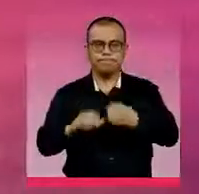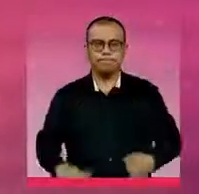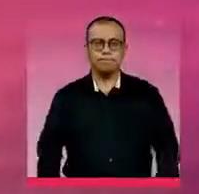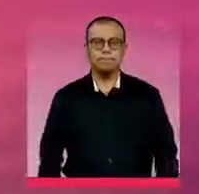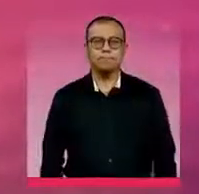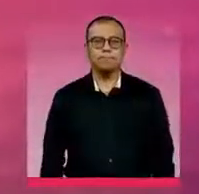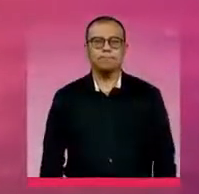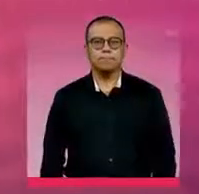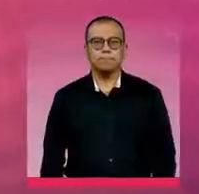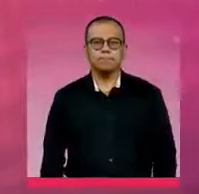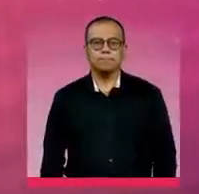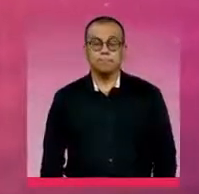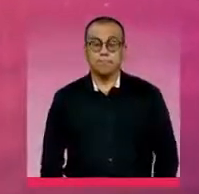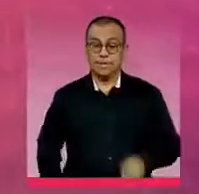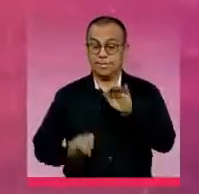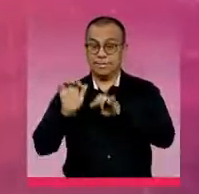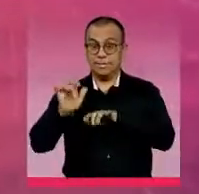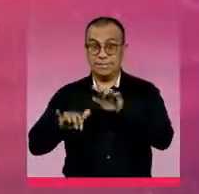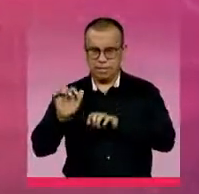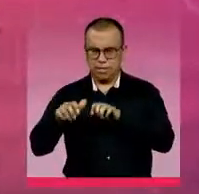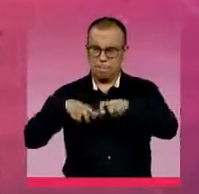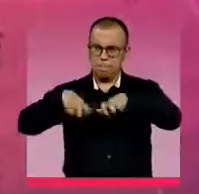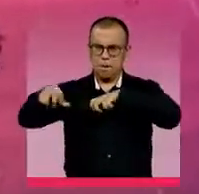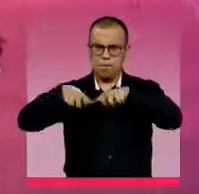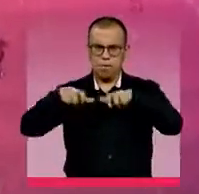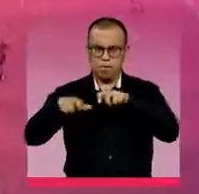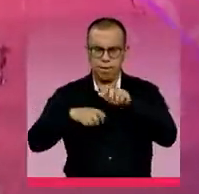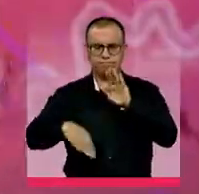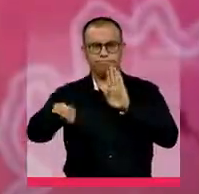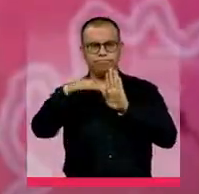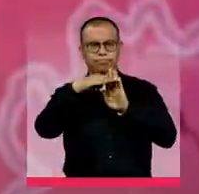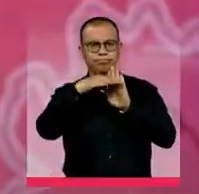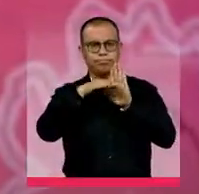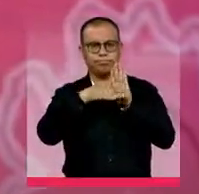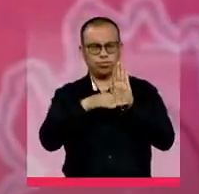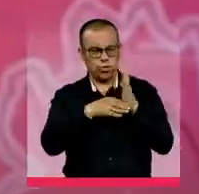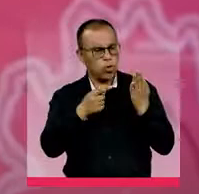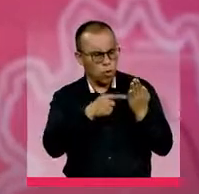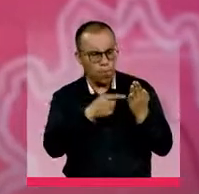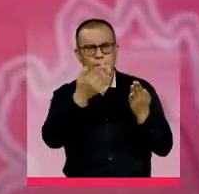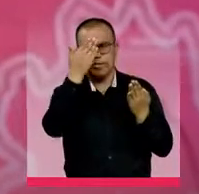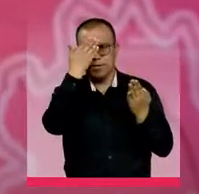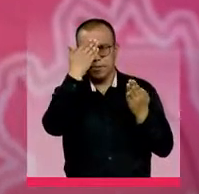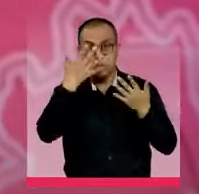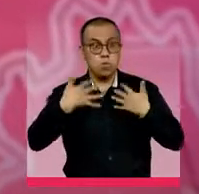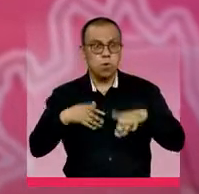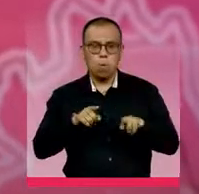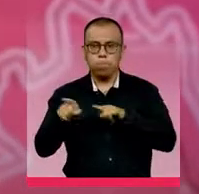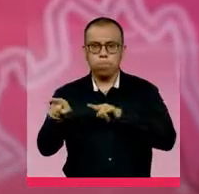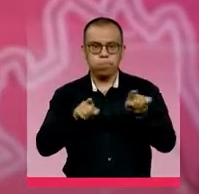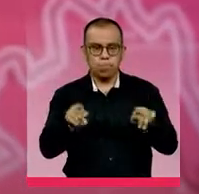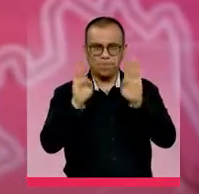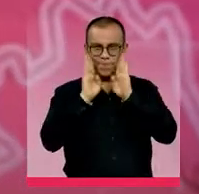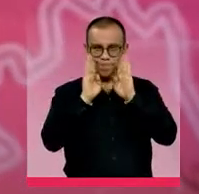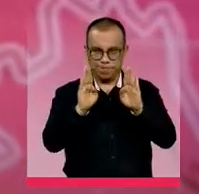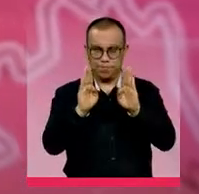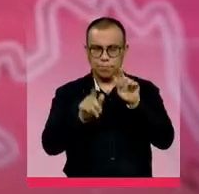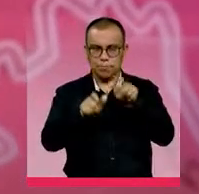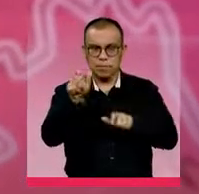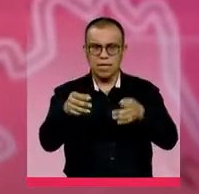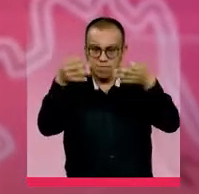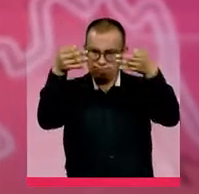La Secretaría de Movilidad expidió hoy la reglamentación que le permitirá a cualquier establecimiento de atención al público